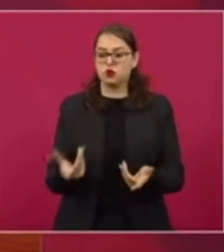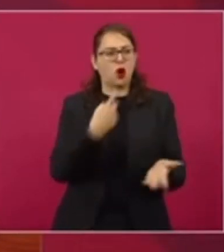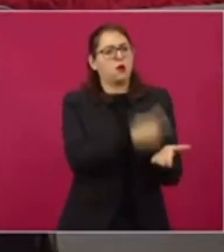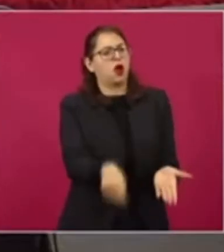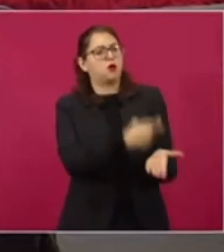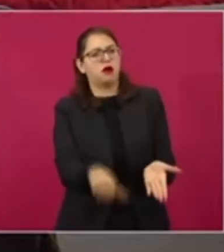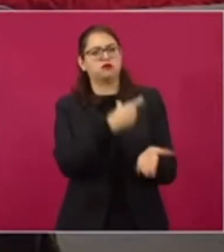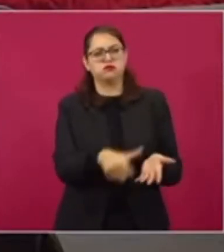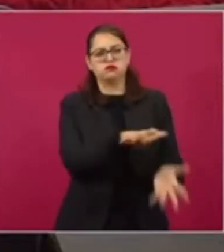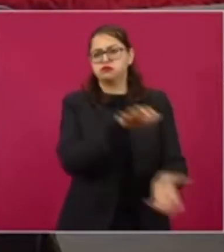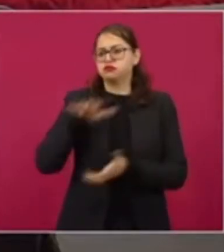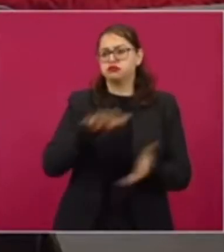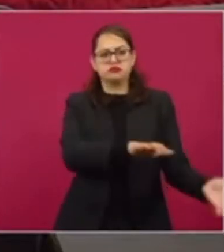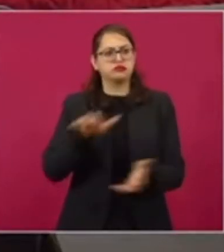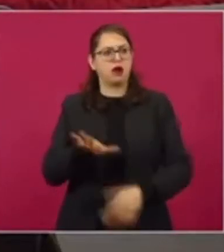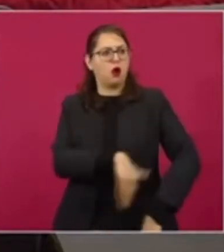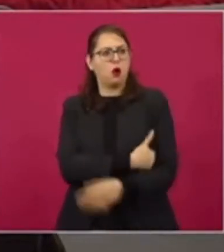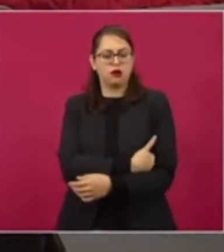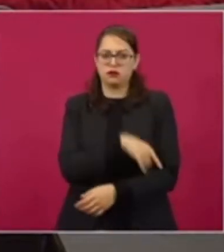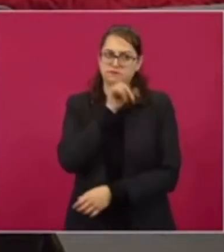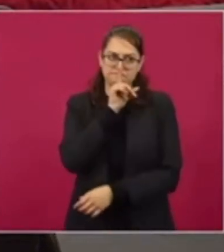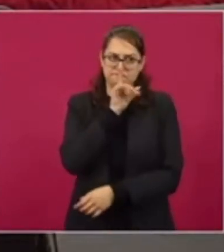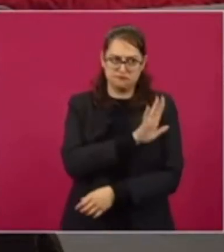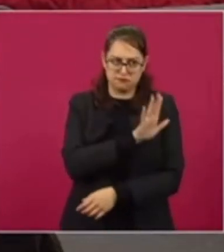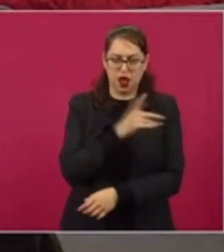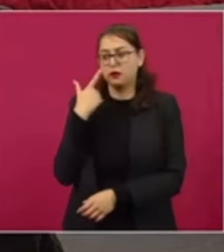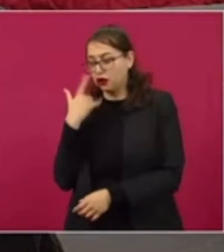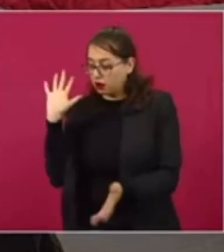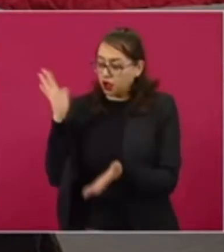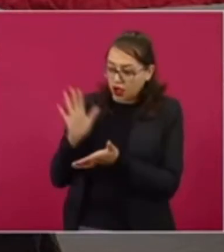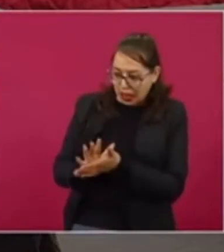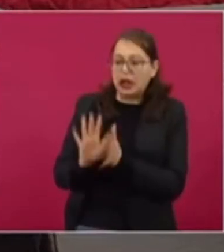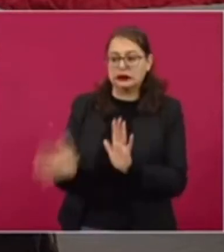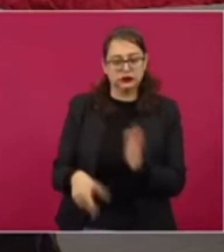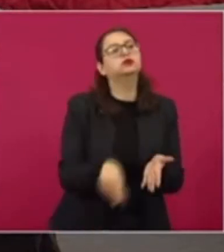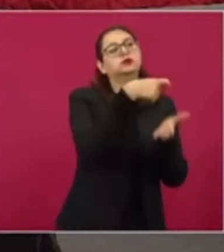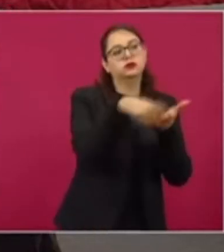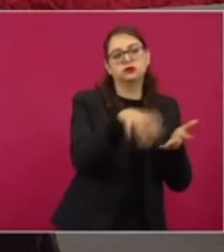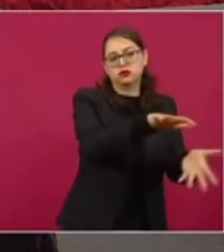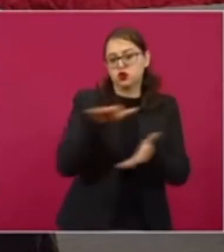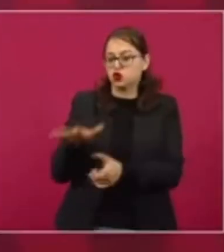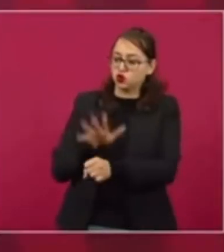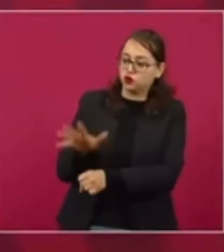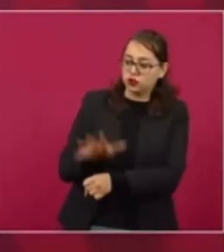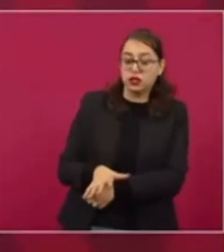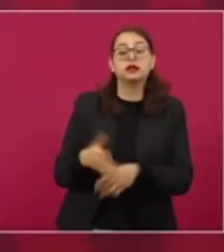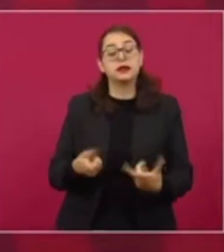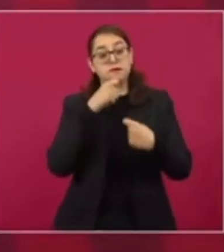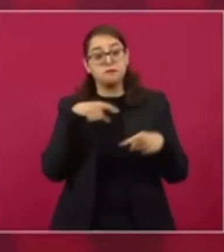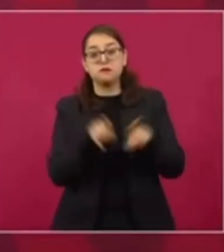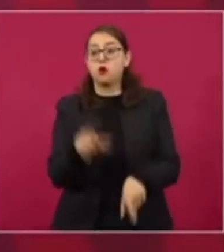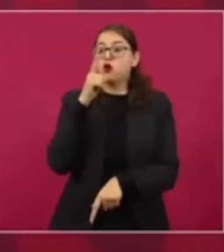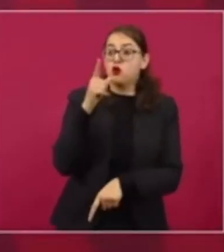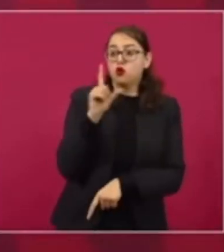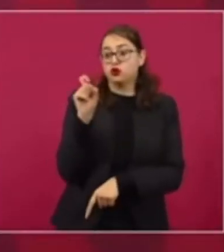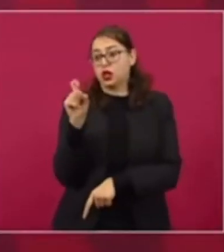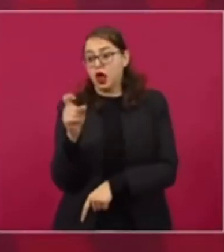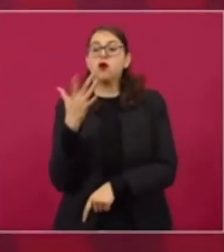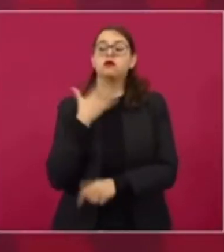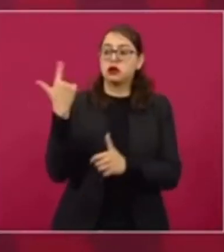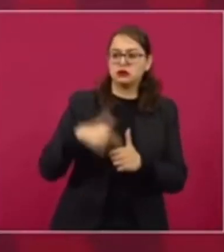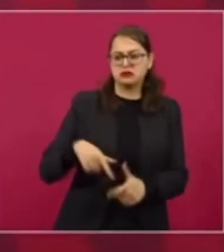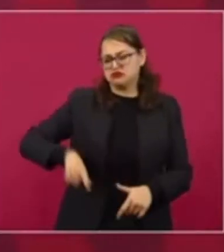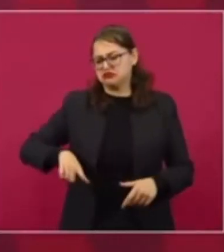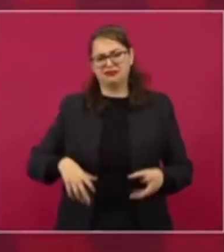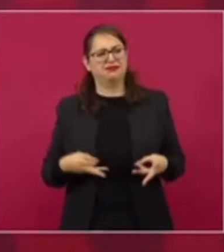por medio de un contrato marco celebrado por la Secretaría de Hacienda. Se evitaron derroches en los servicios de energía eléctrica, agua, gasolina e insumos financiados